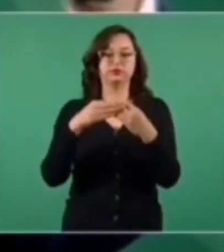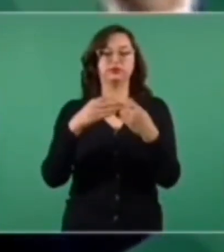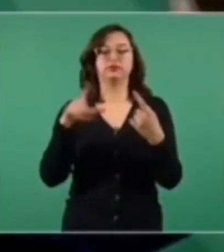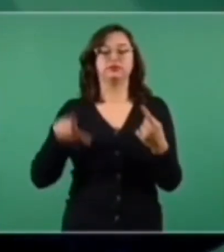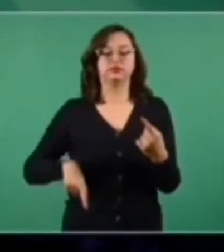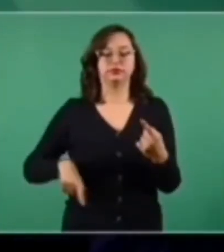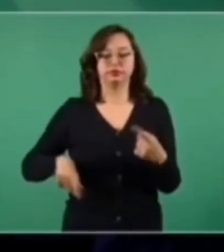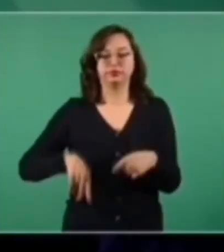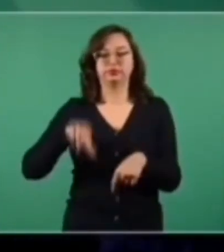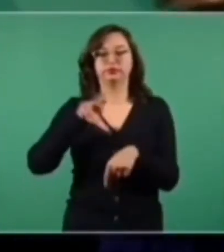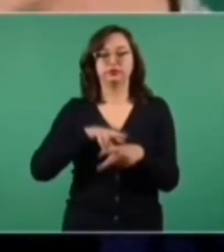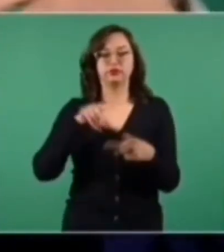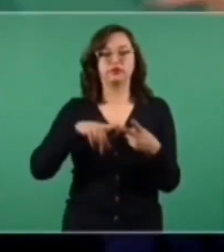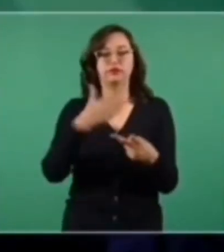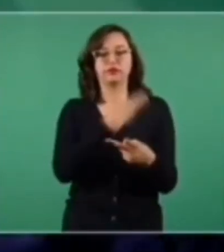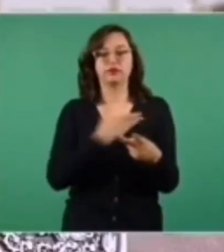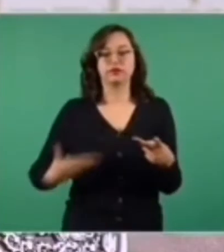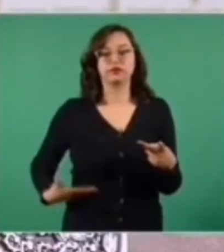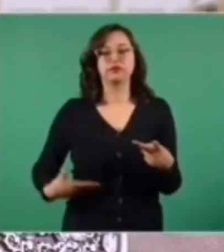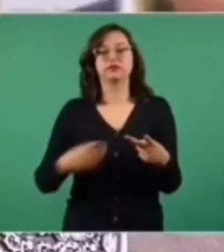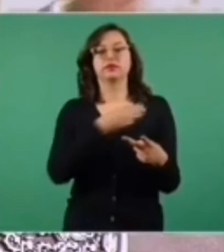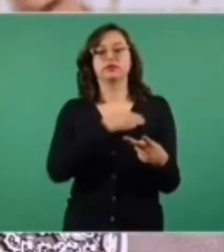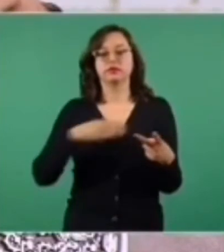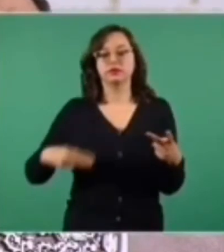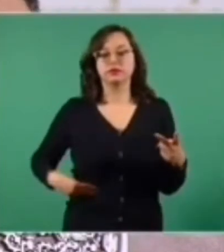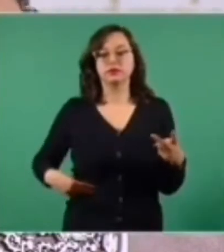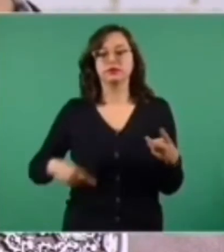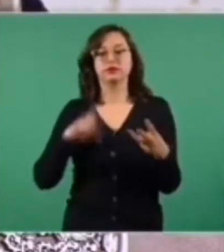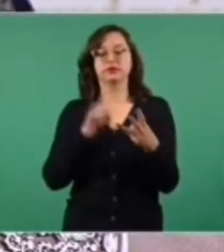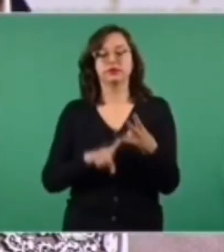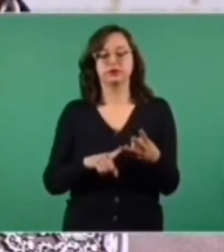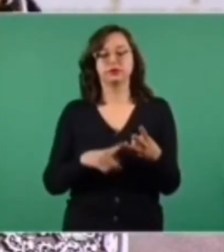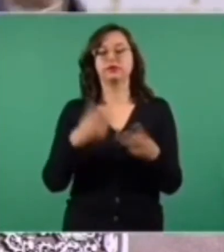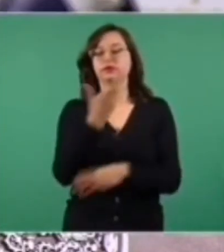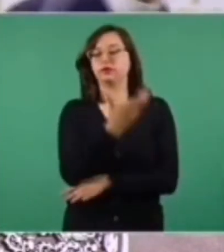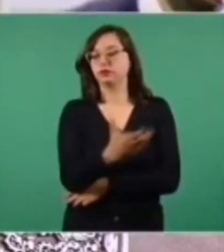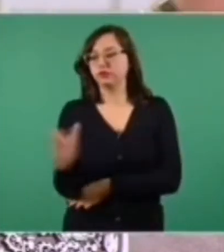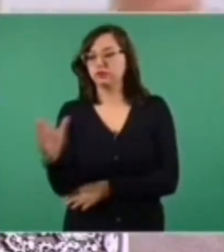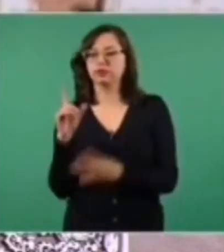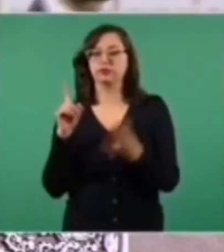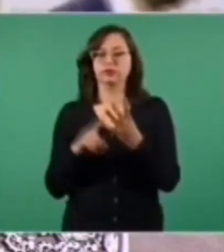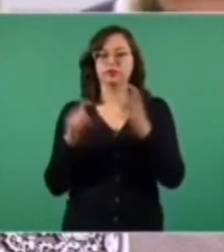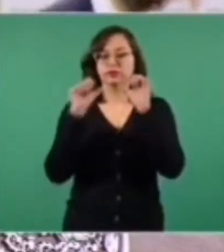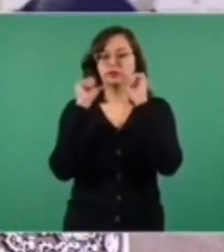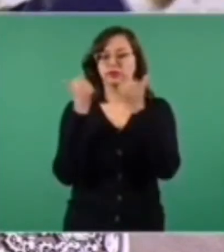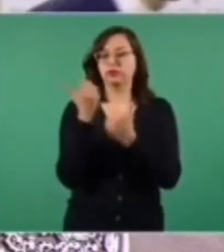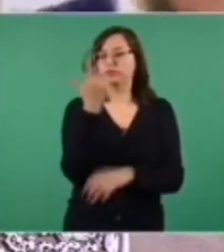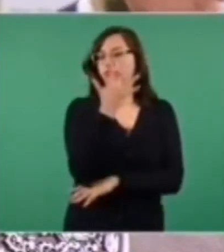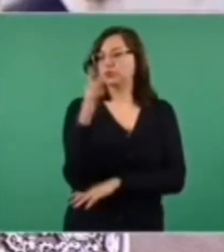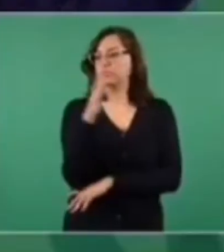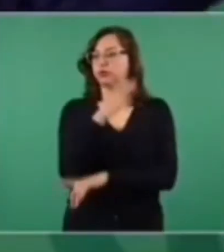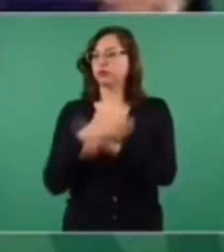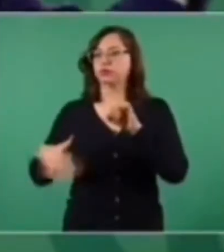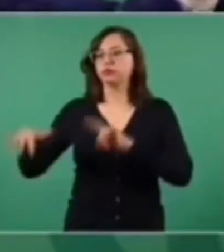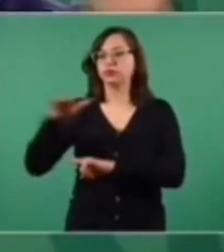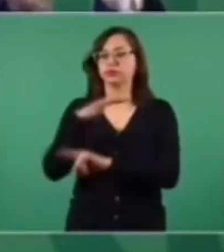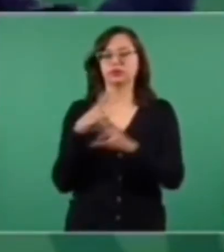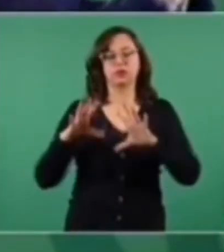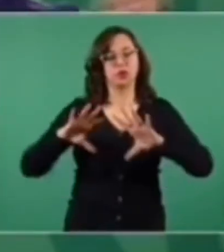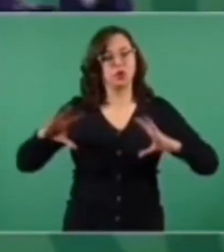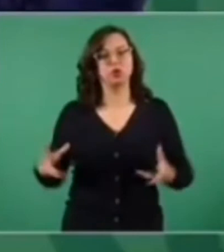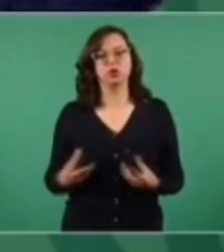gobernadores, los presidentes municipales, productores, los ambientalistas. Y usted saliendo de ahí, uno de los